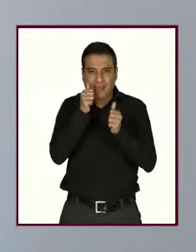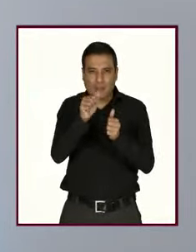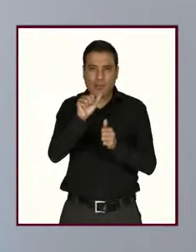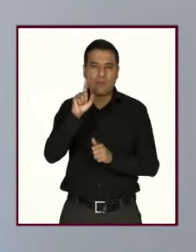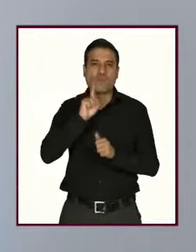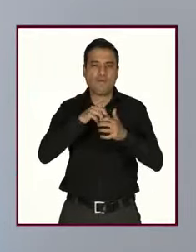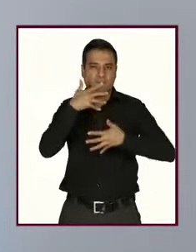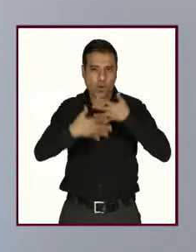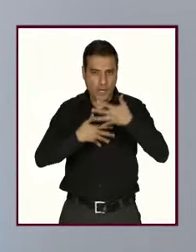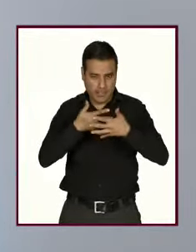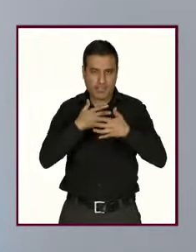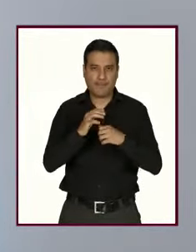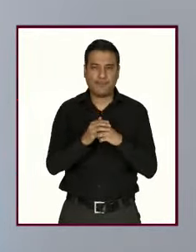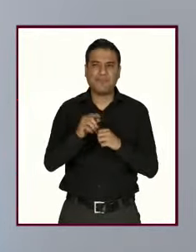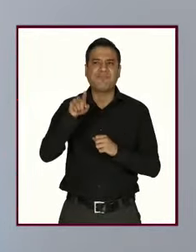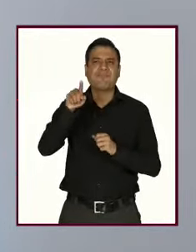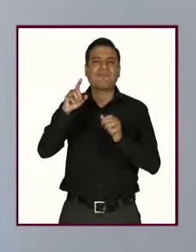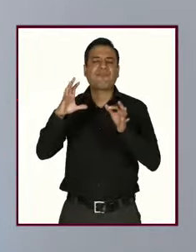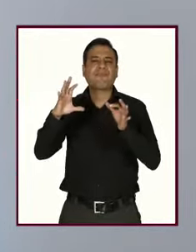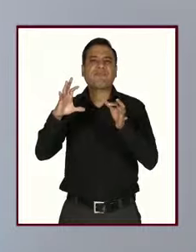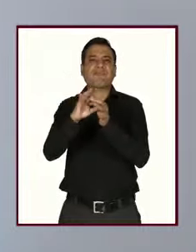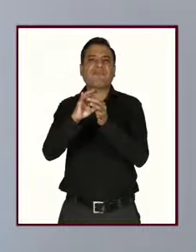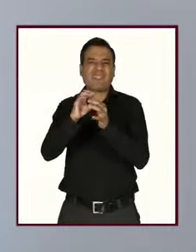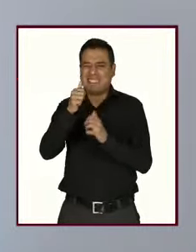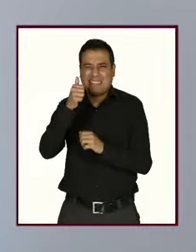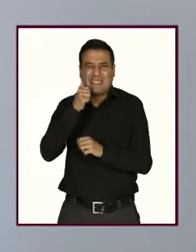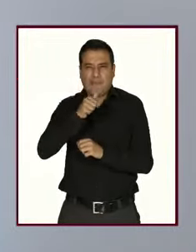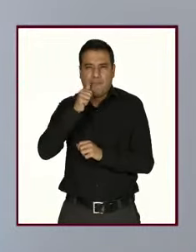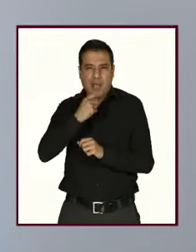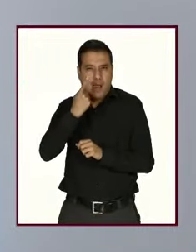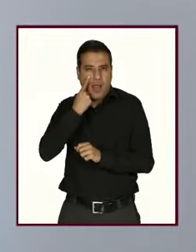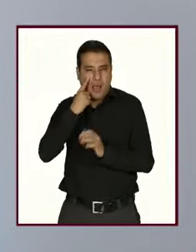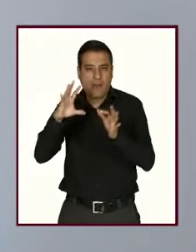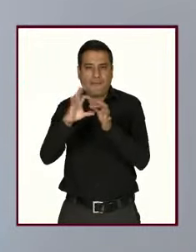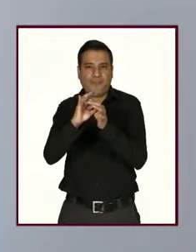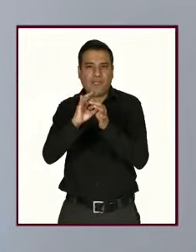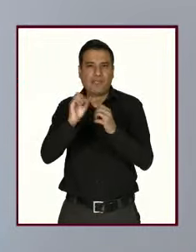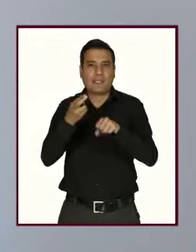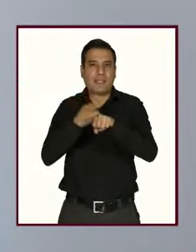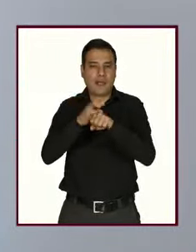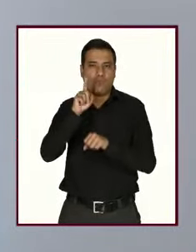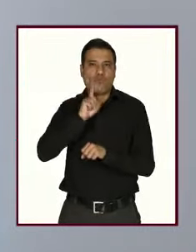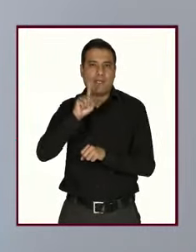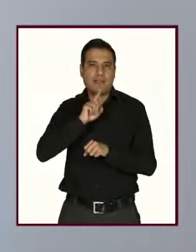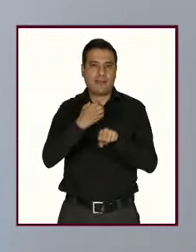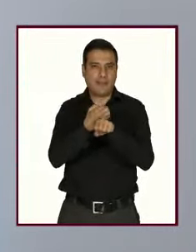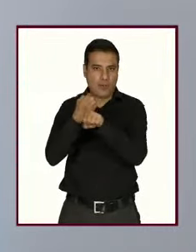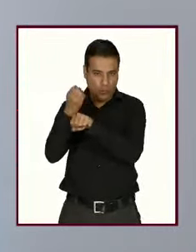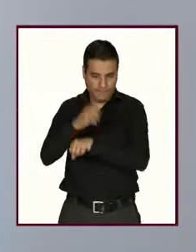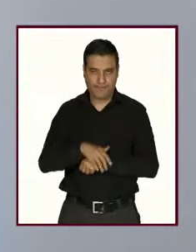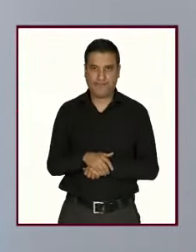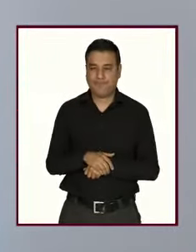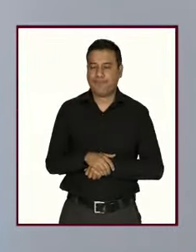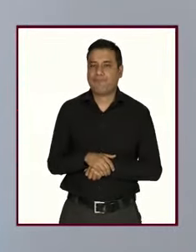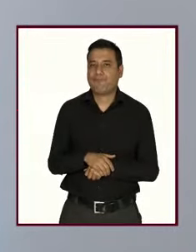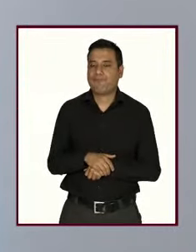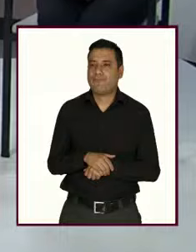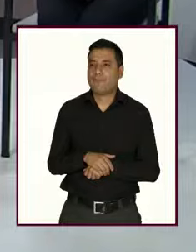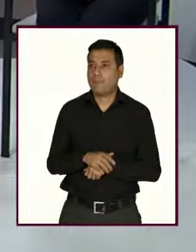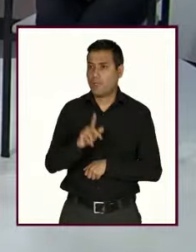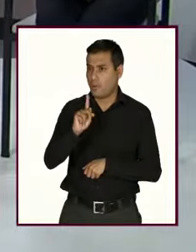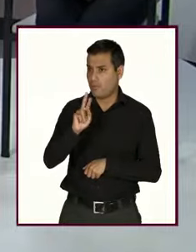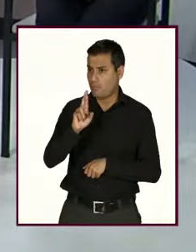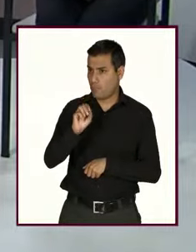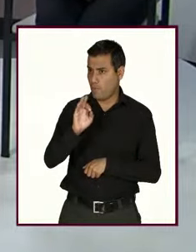que generalmente dependen de las secretarías de las mujeres en los estados Gracias ¿En Profeco